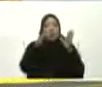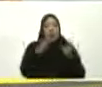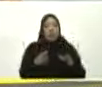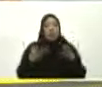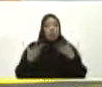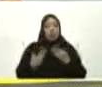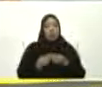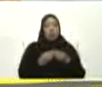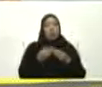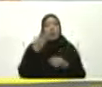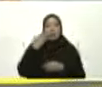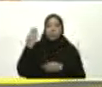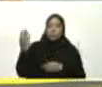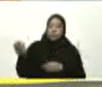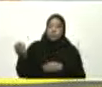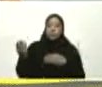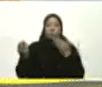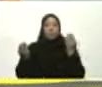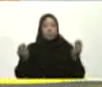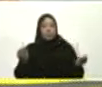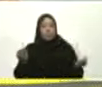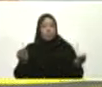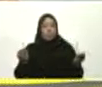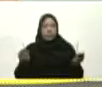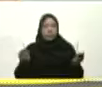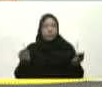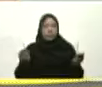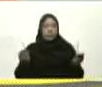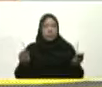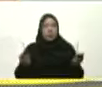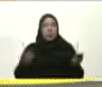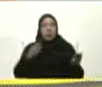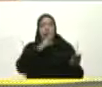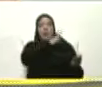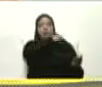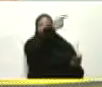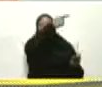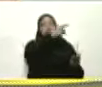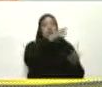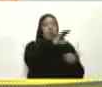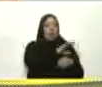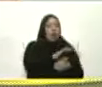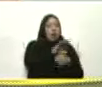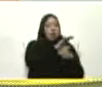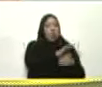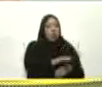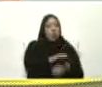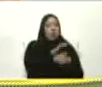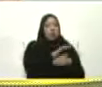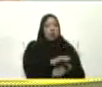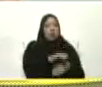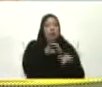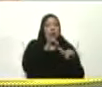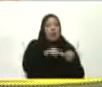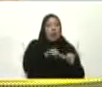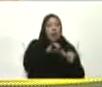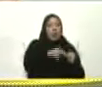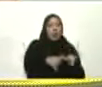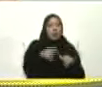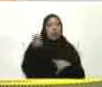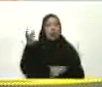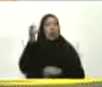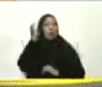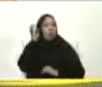Maylari Y el ingeniero Manuel Él es el jefe De mantenimiento De la facultad De ingeniería Y